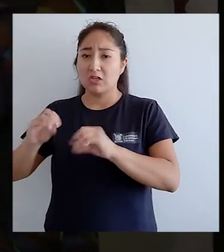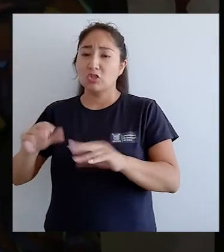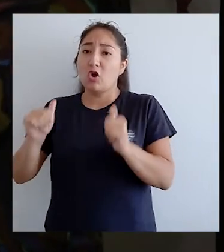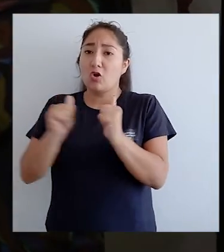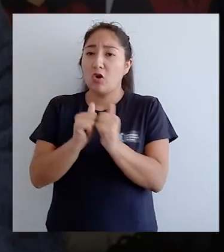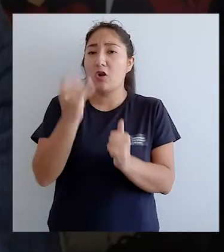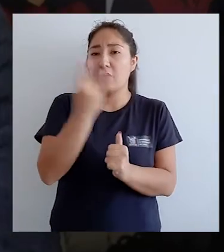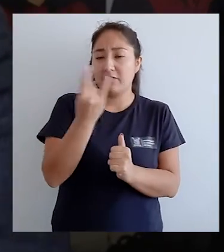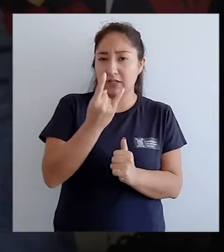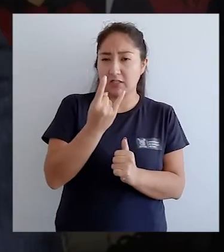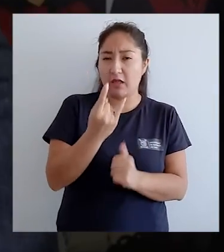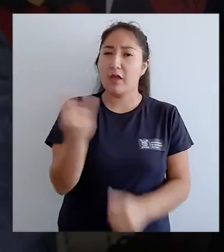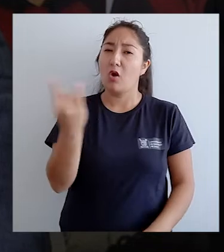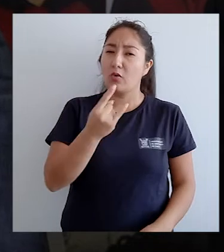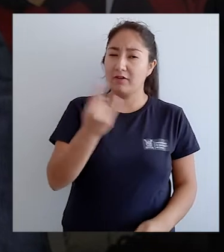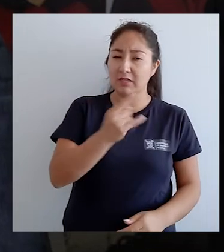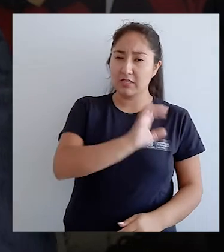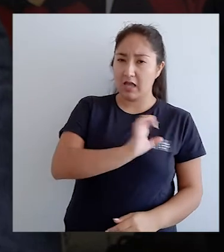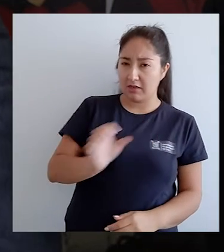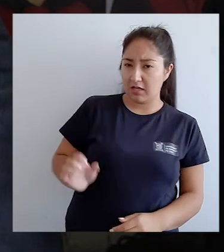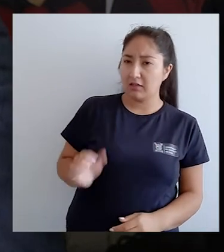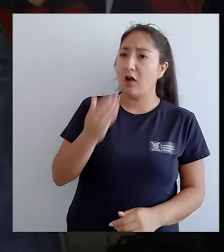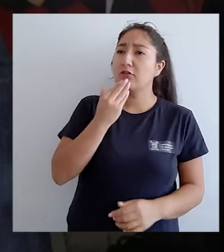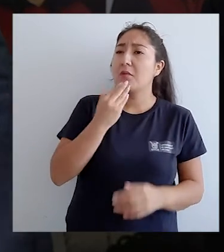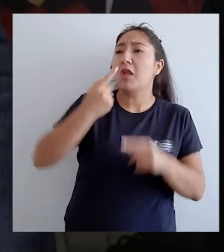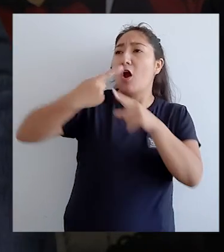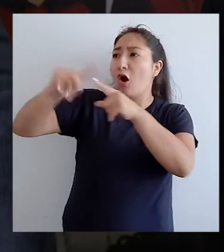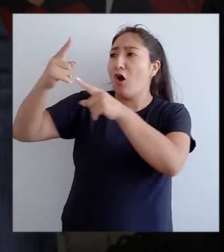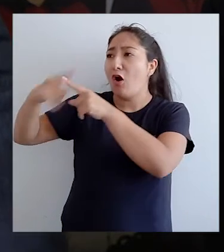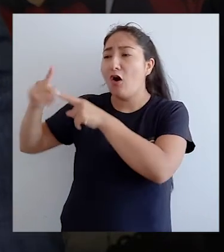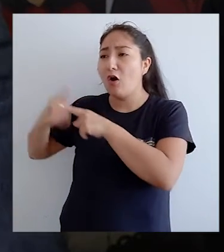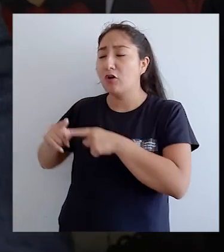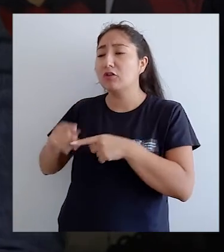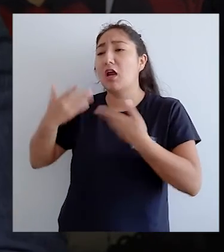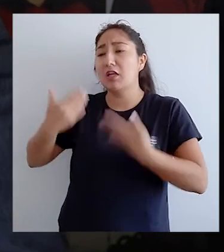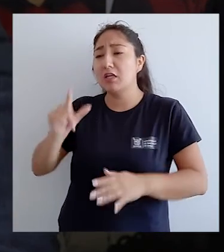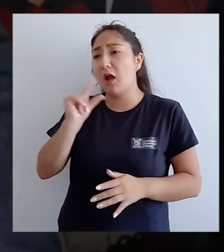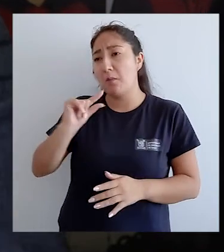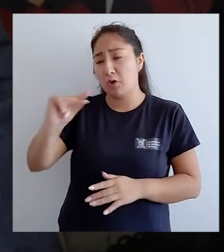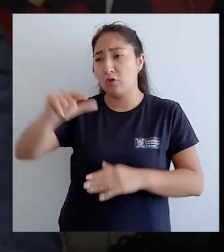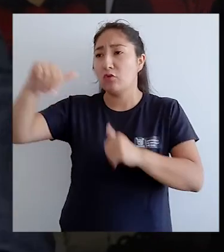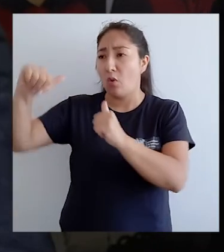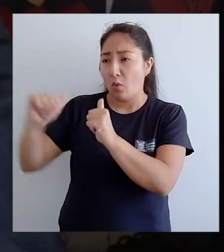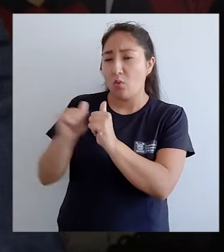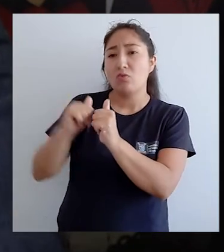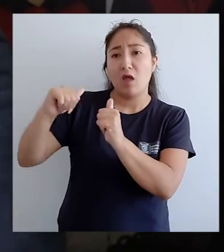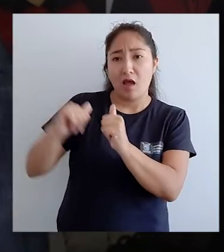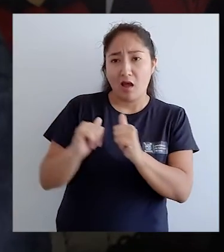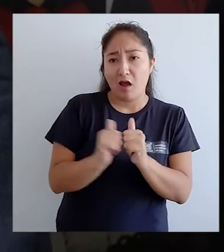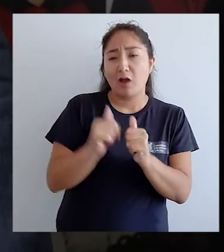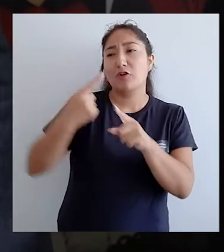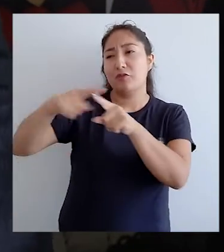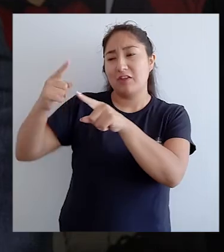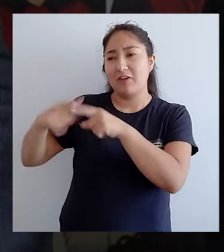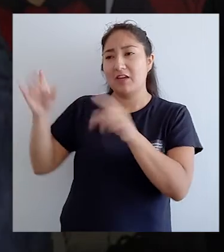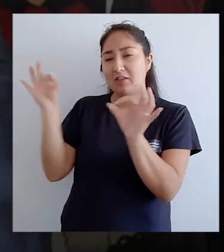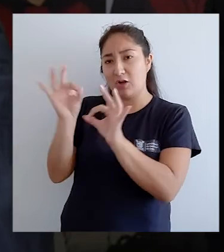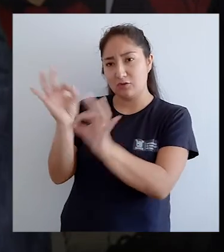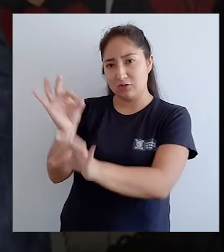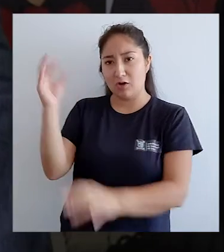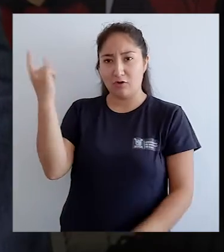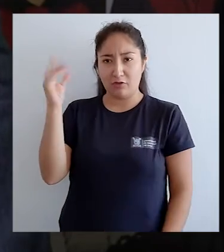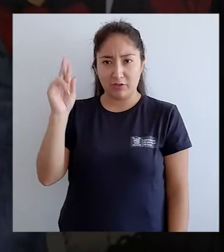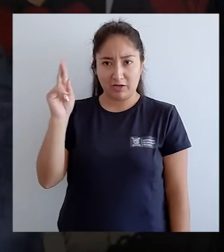universidades, tanto en las del Estado como en aquellas más bien tradicionales. Y nos iremos reuniendo en los próximos días con los distintos